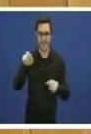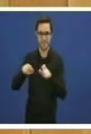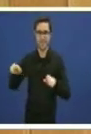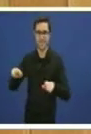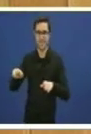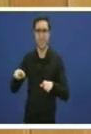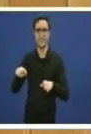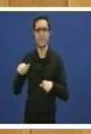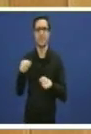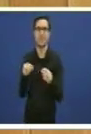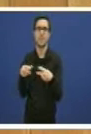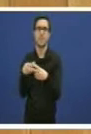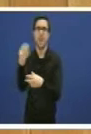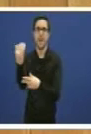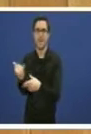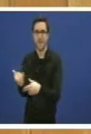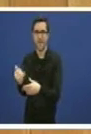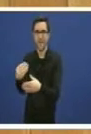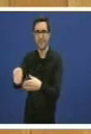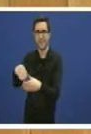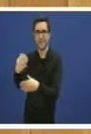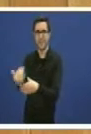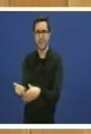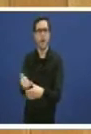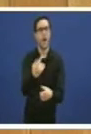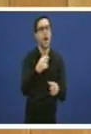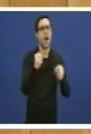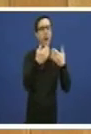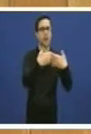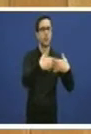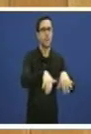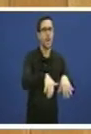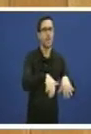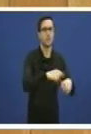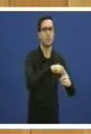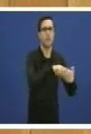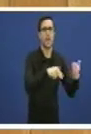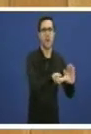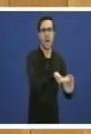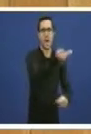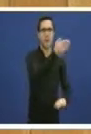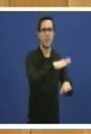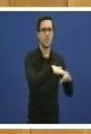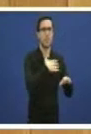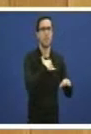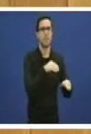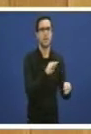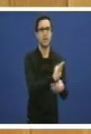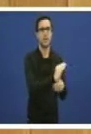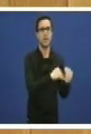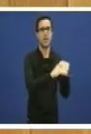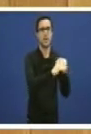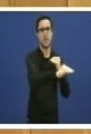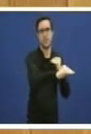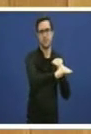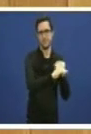baixa automáticamente a xunta de Galicia os dá de alta para poder seguir tendo a cobertura completa da carteira de servicios